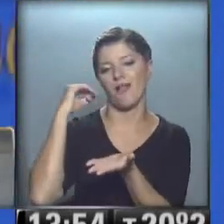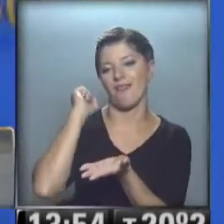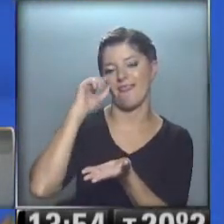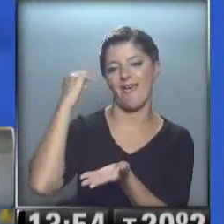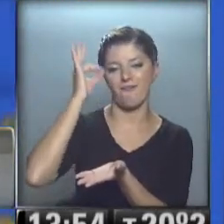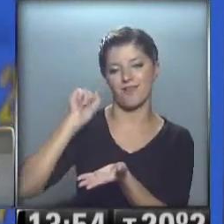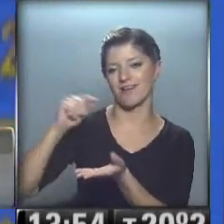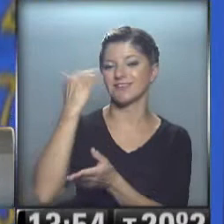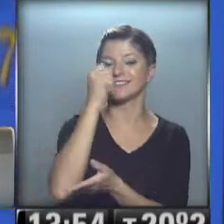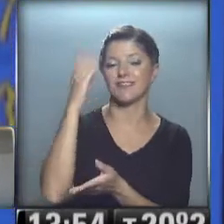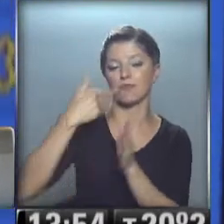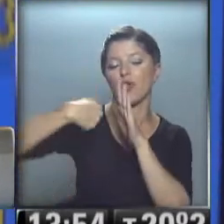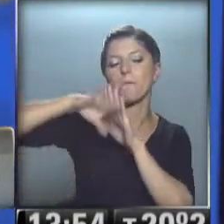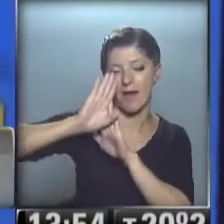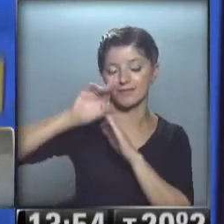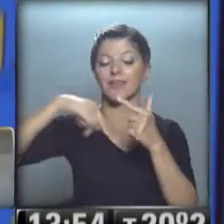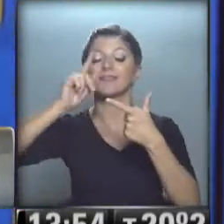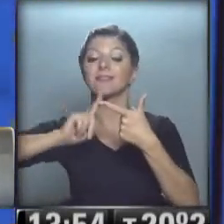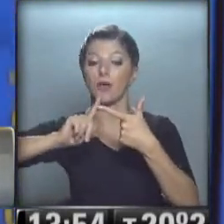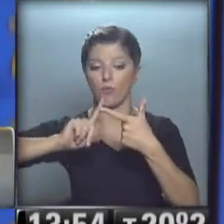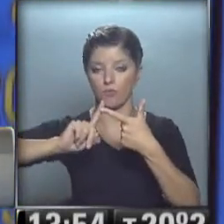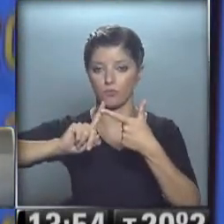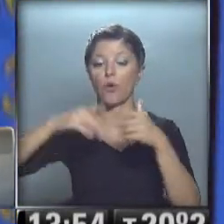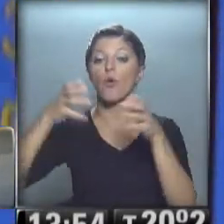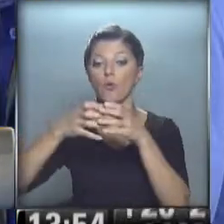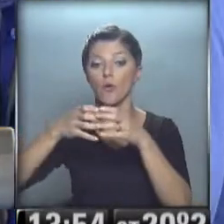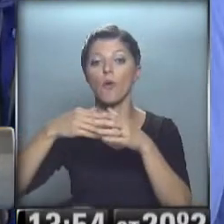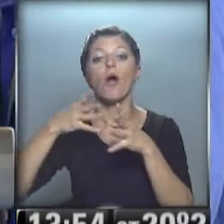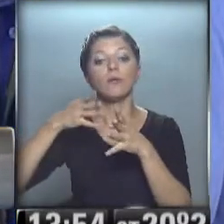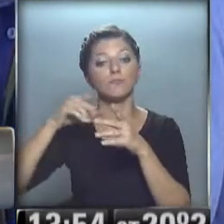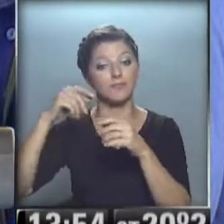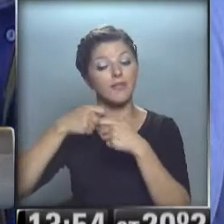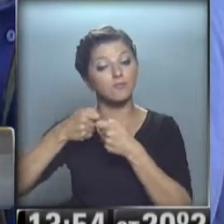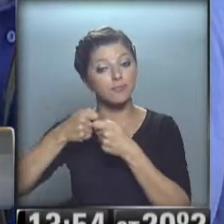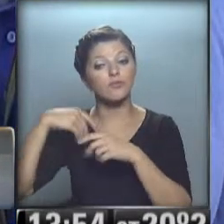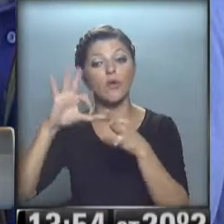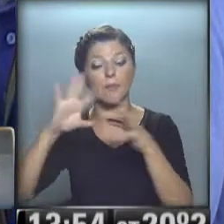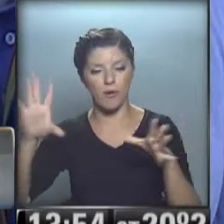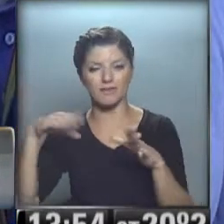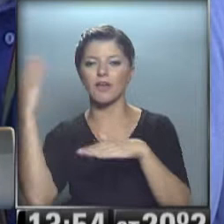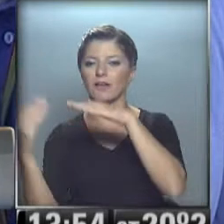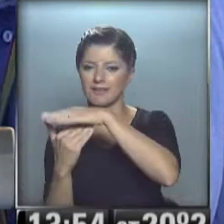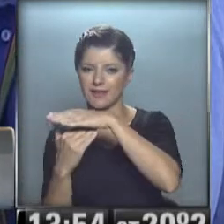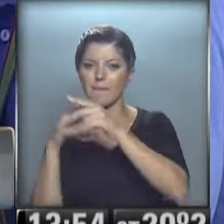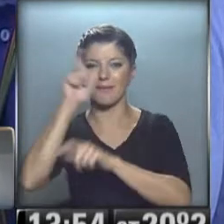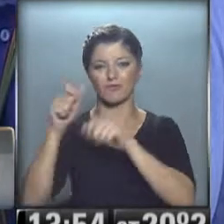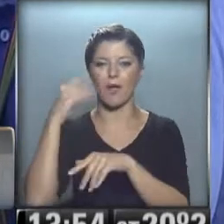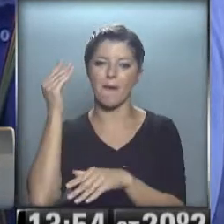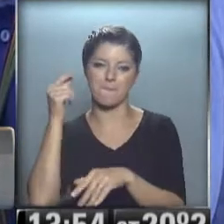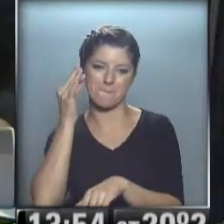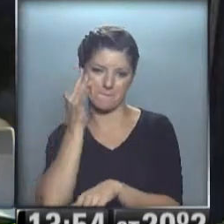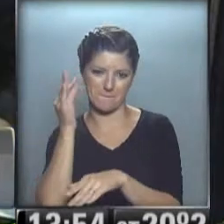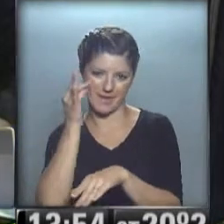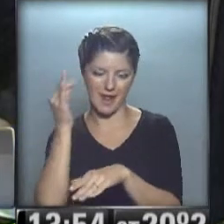% de los votos. En segundo lugar, un partido de acción democrática liderado básicamente por blancos. Si hablamos